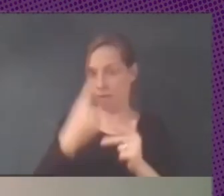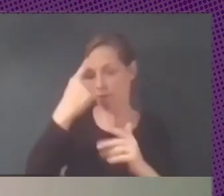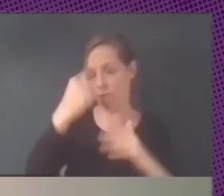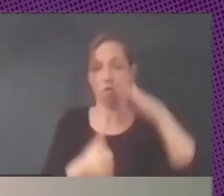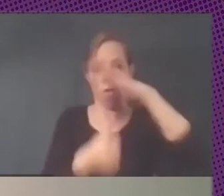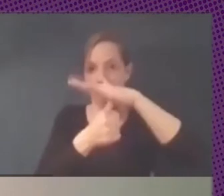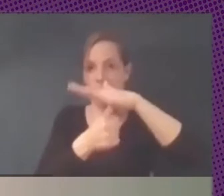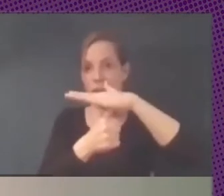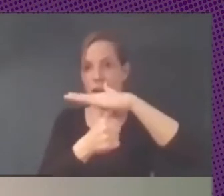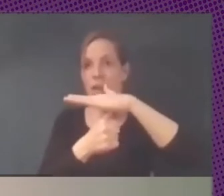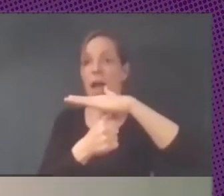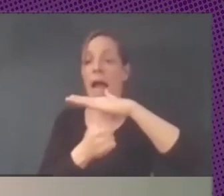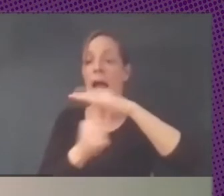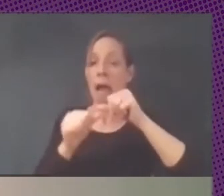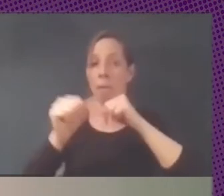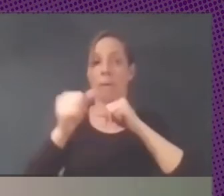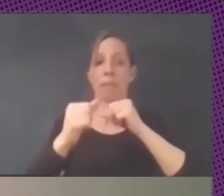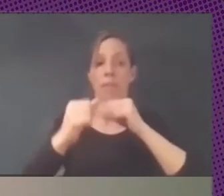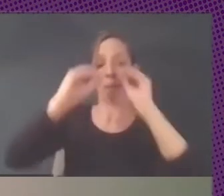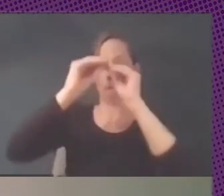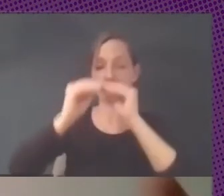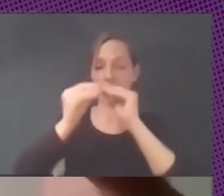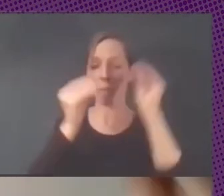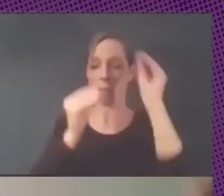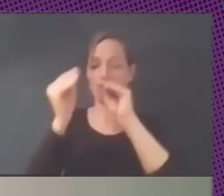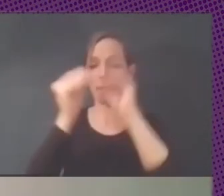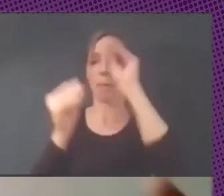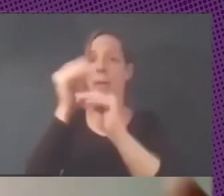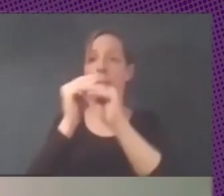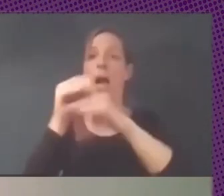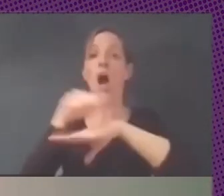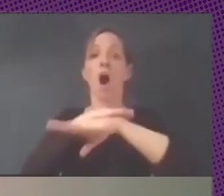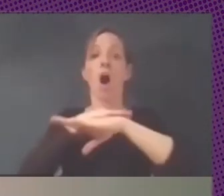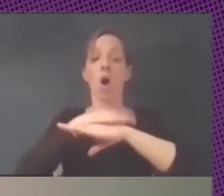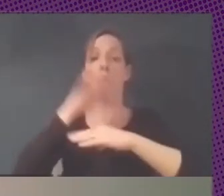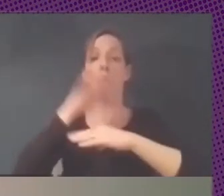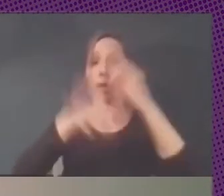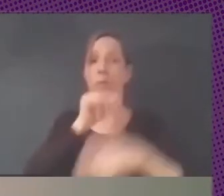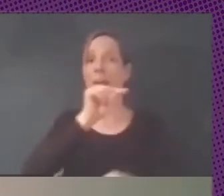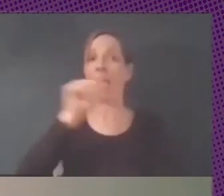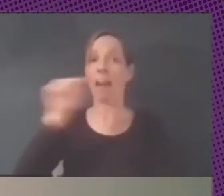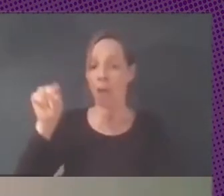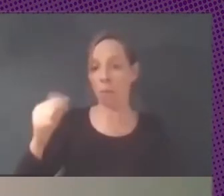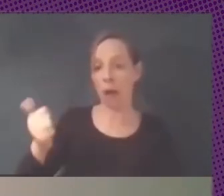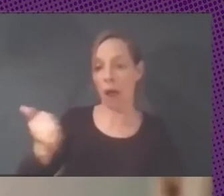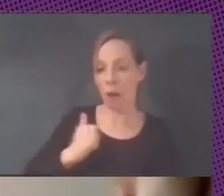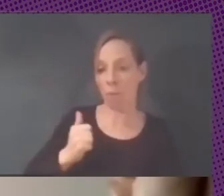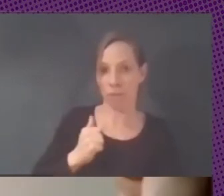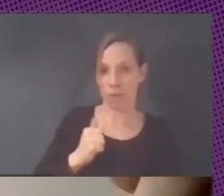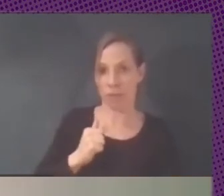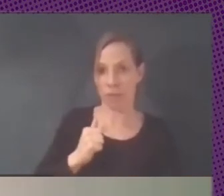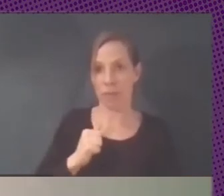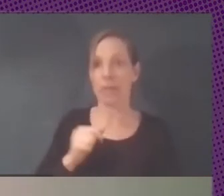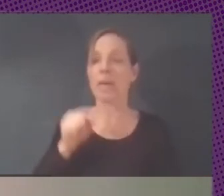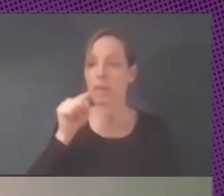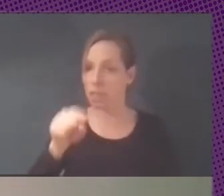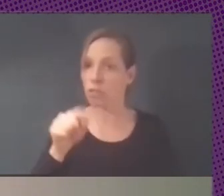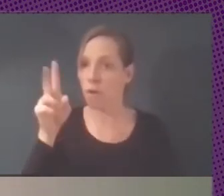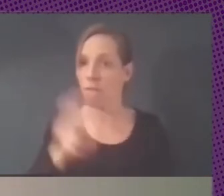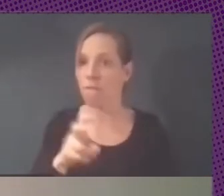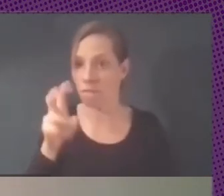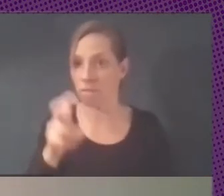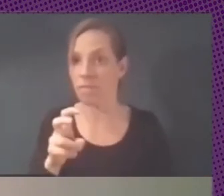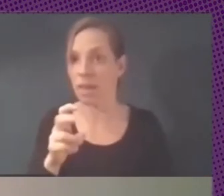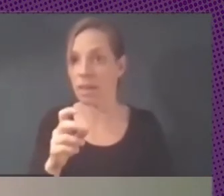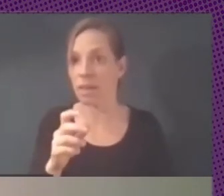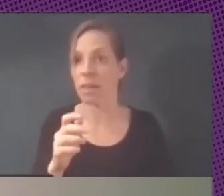liderando de alguna forma y cada organismo en definitiva se nutre de eso y desarrolla sus particularidades y ahí hay un ciclo virtuoso de hecho pasó